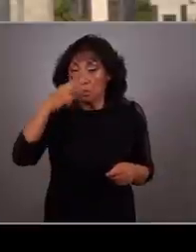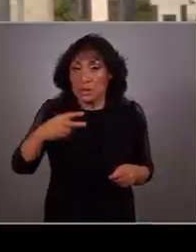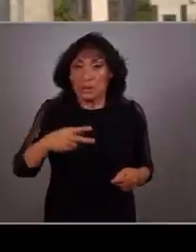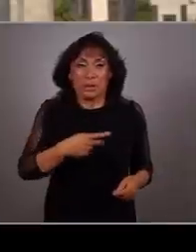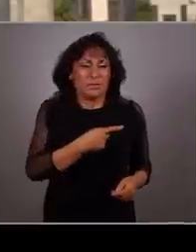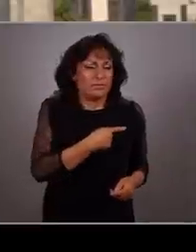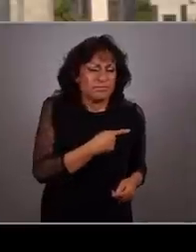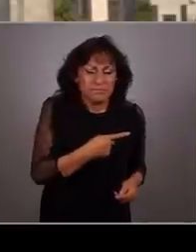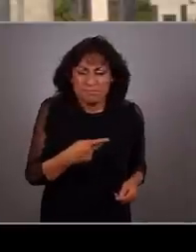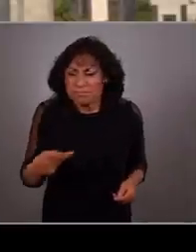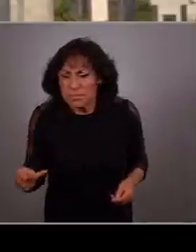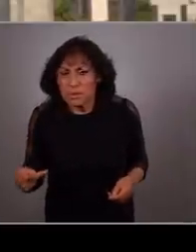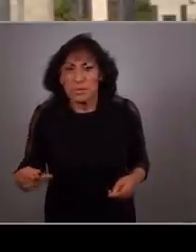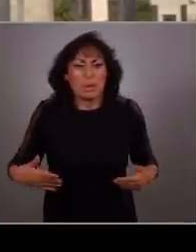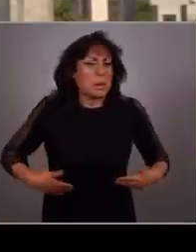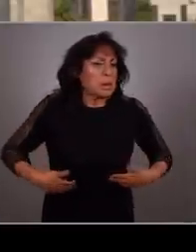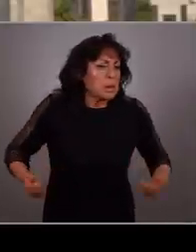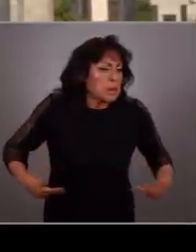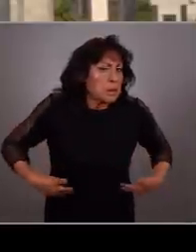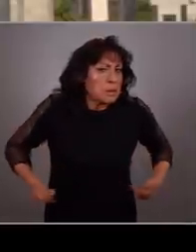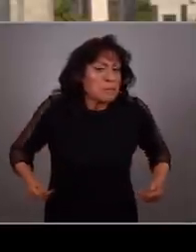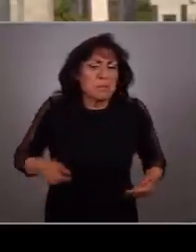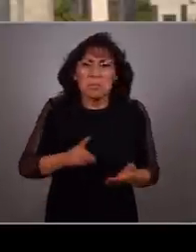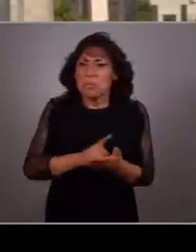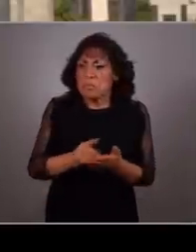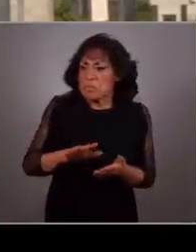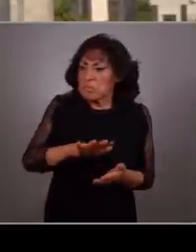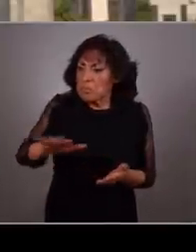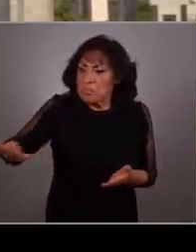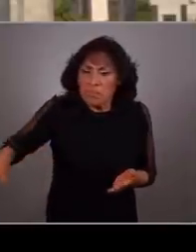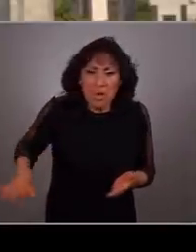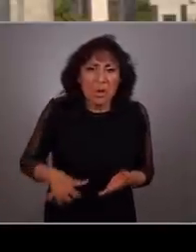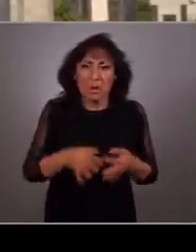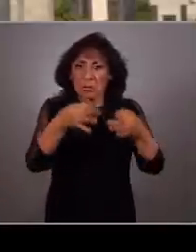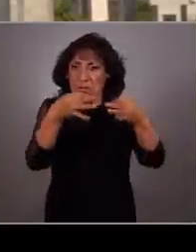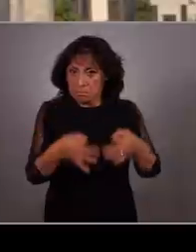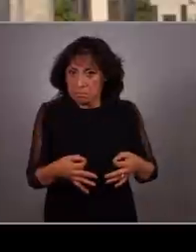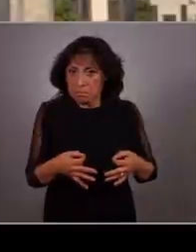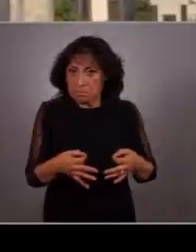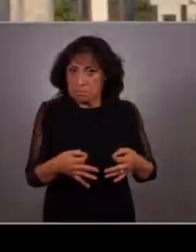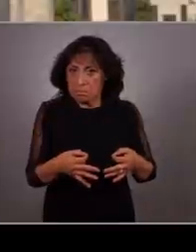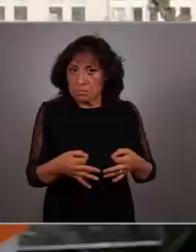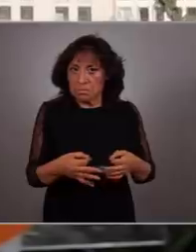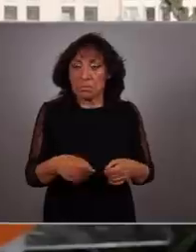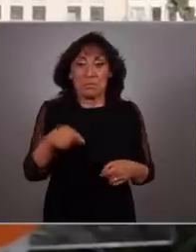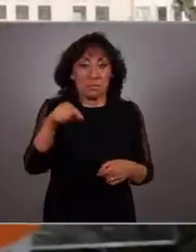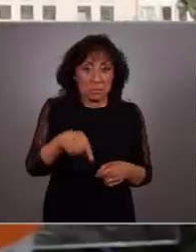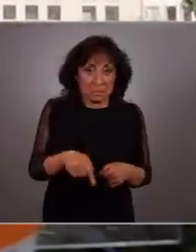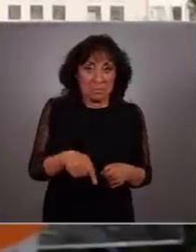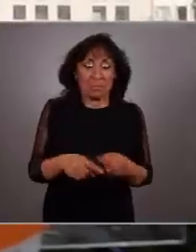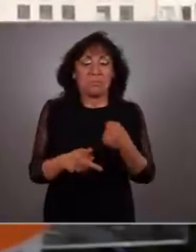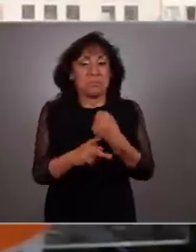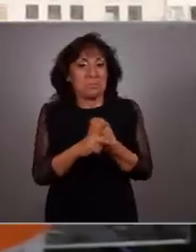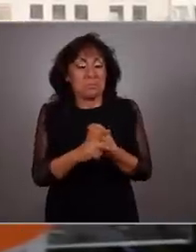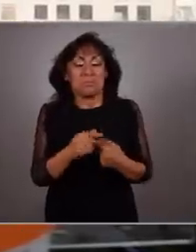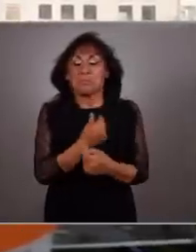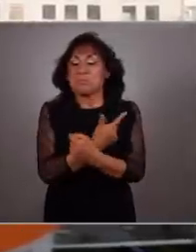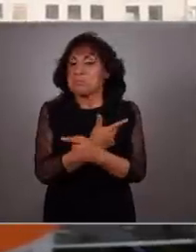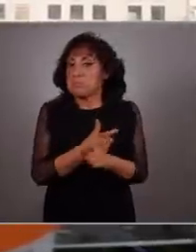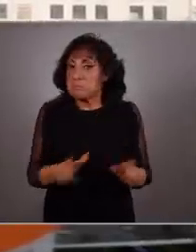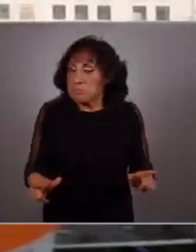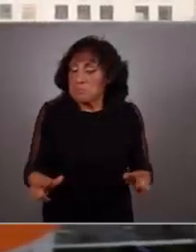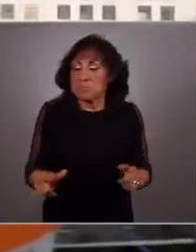estén en pobreza, pasen hambre y sus derechos más básicos no estén garantizados, en este